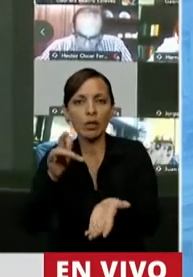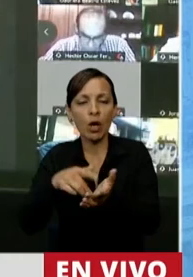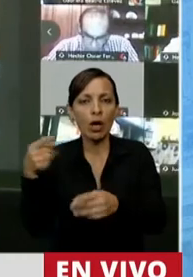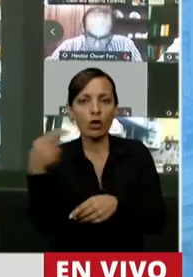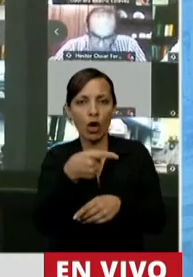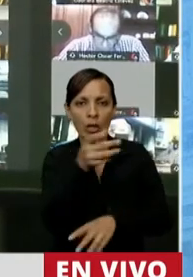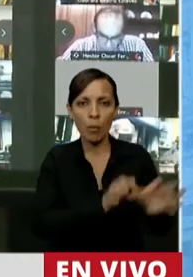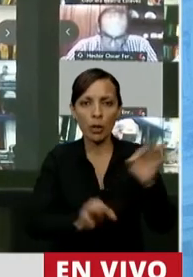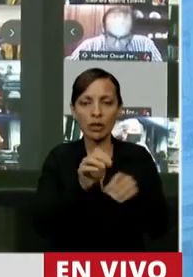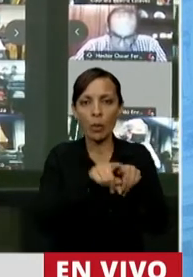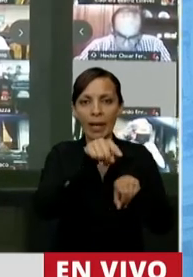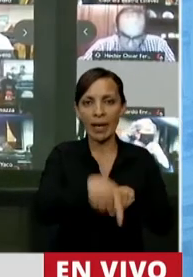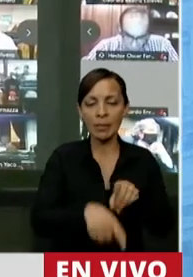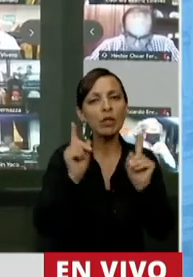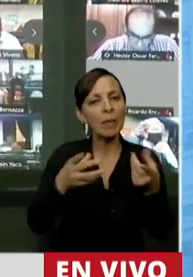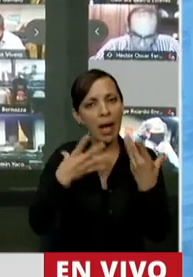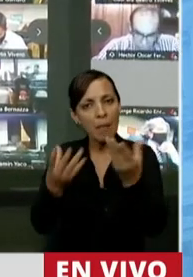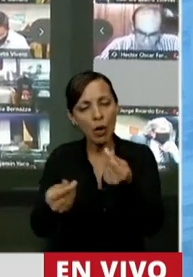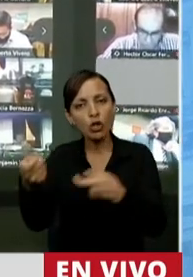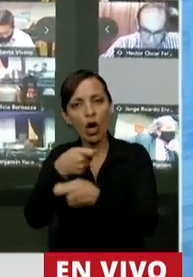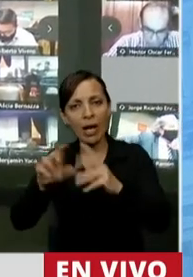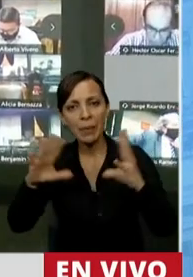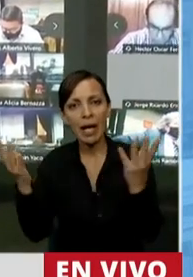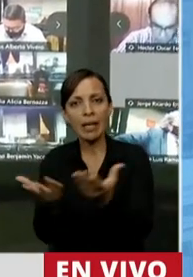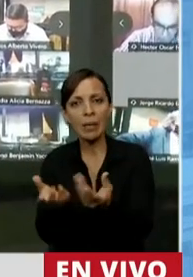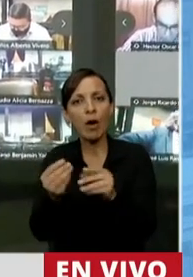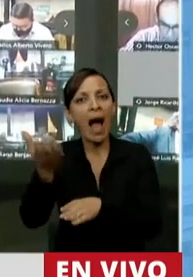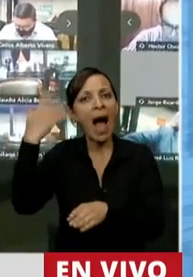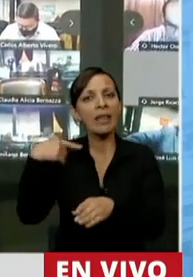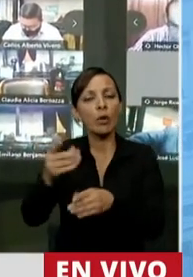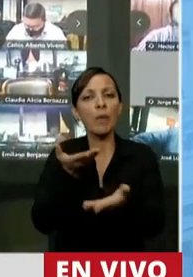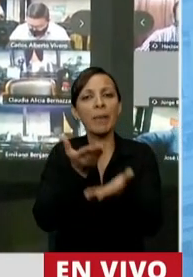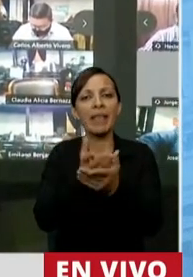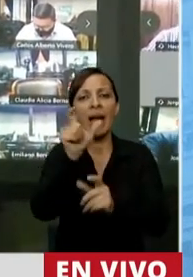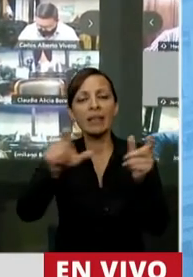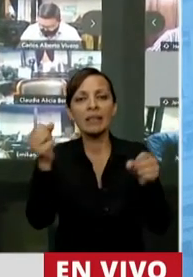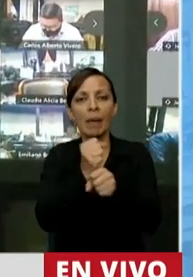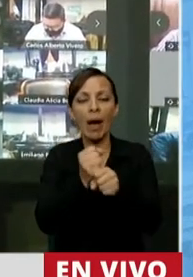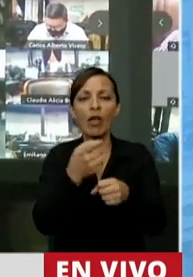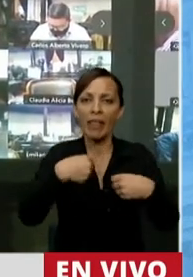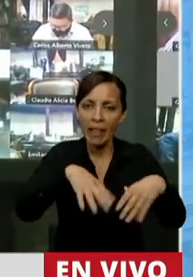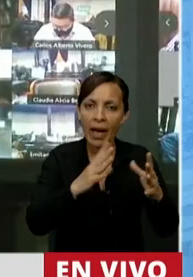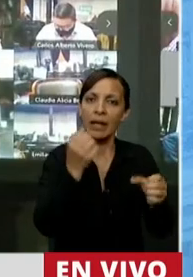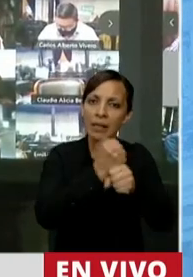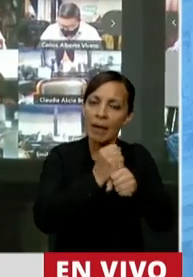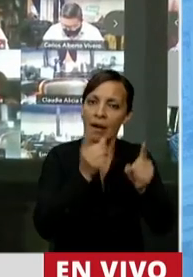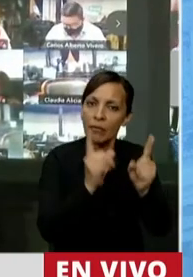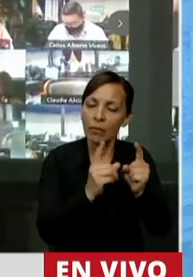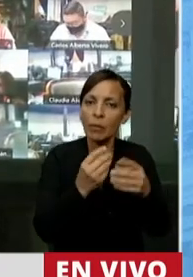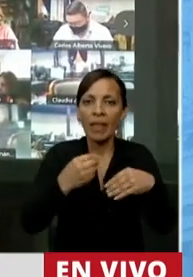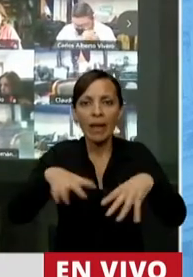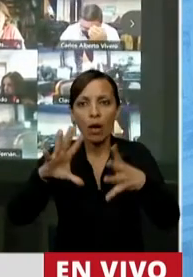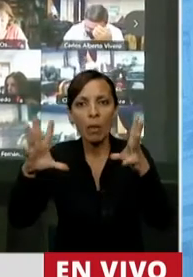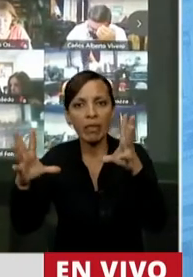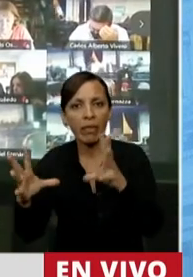proyecto como este, pero banco también al capitalismo cuando pedía que dejen trabajar a comerciantes y profesionales que dejaron morir